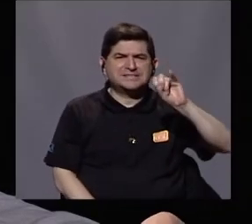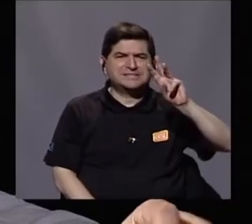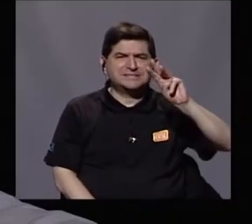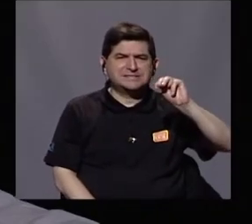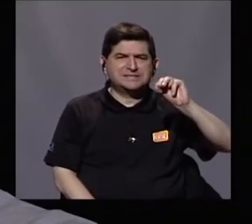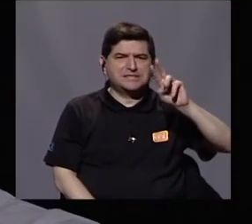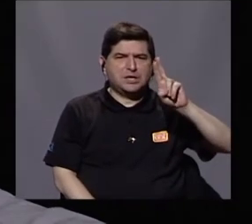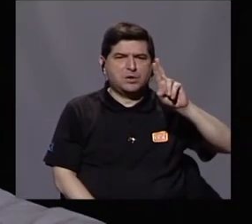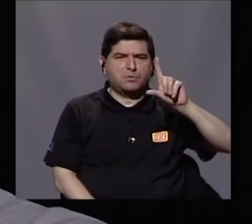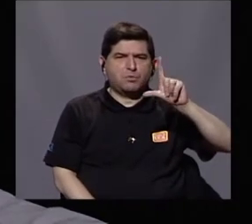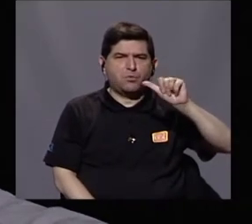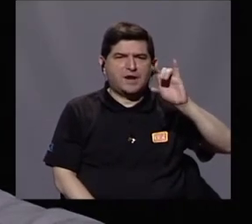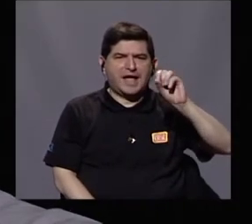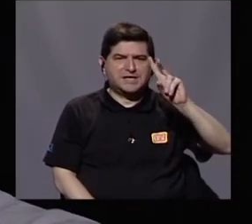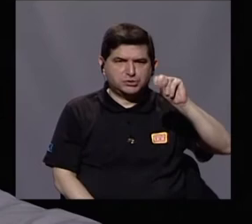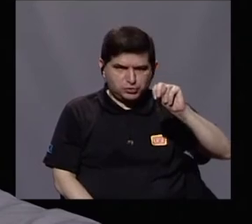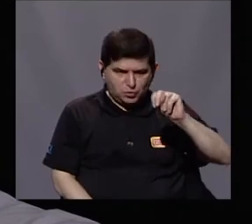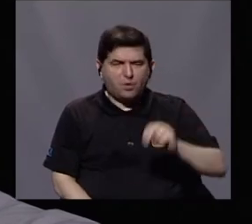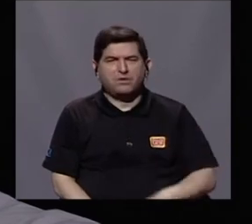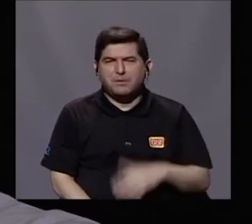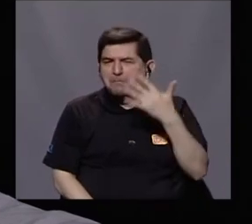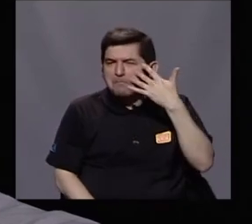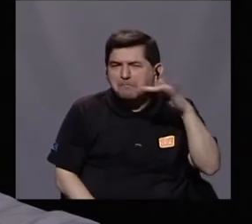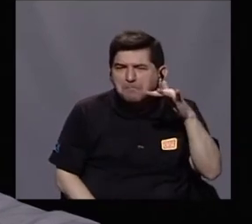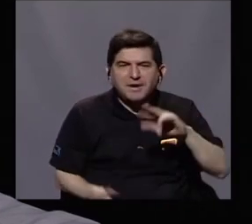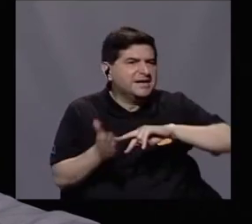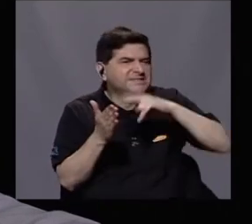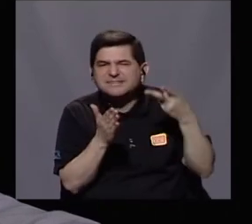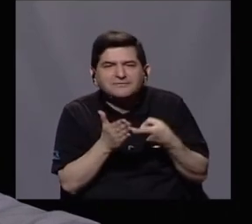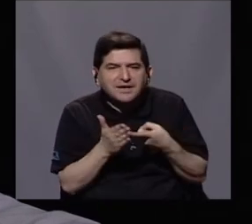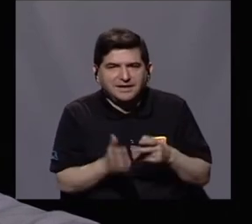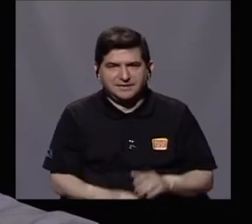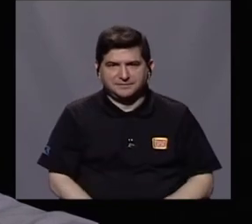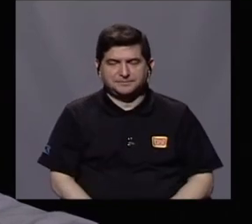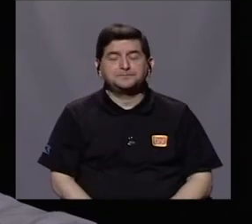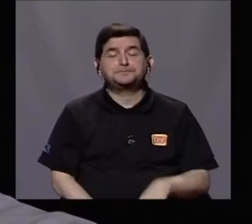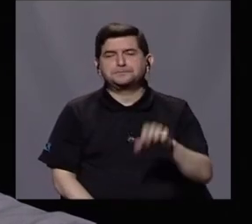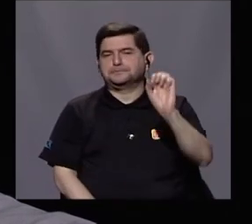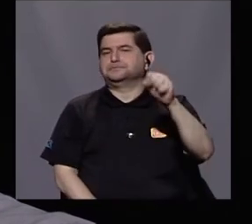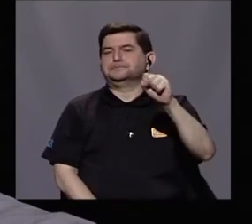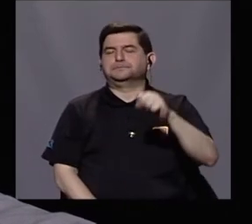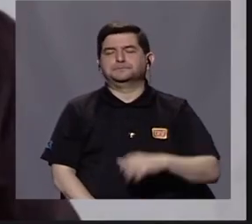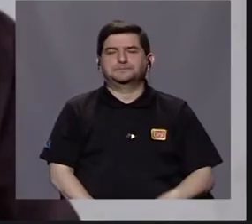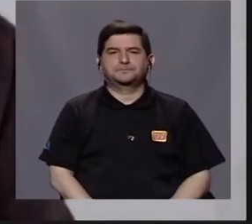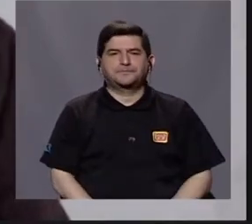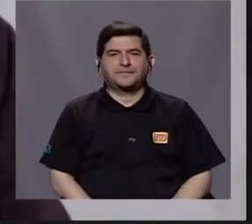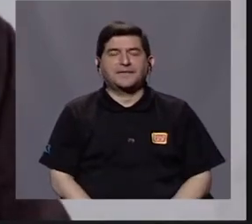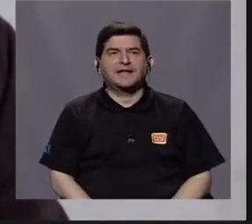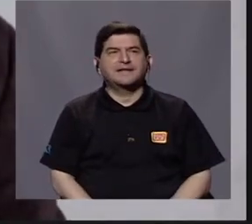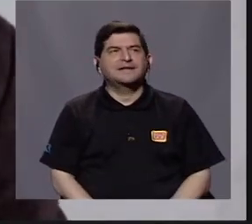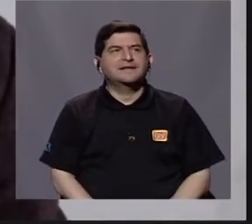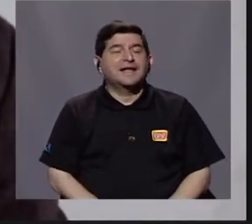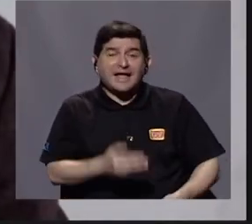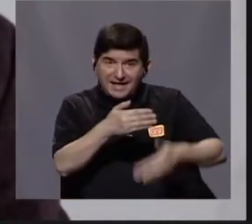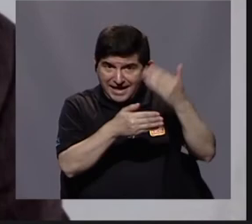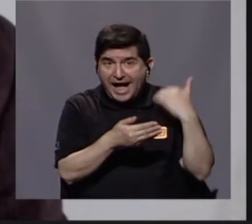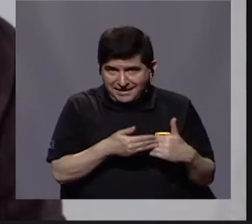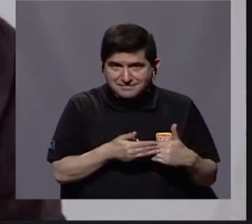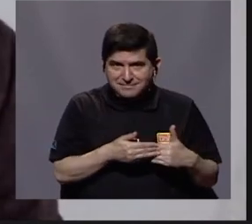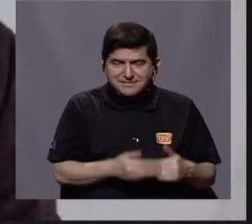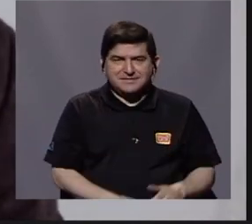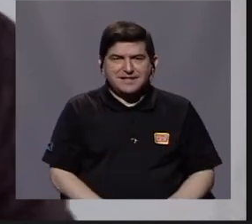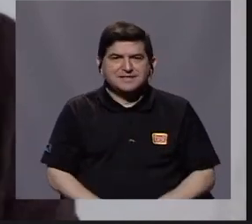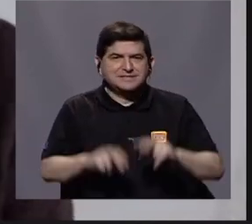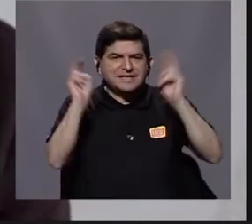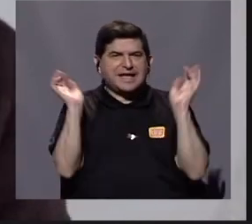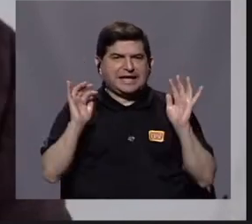A la simulación que usted se refería, me la puede explicar mejor. Sí, es decir, había anteriormente sobre el tema